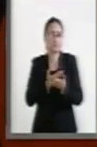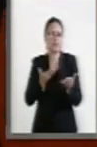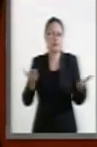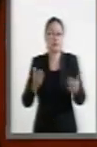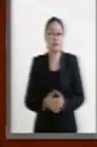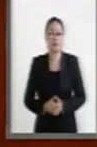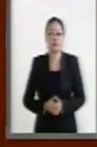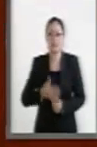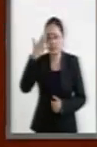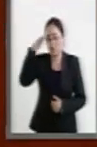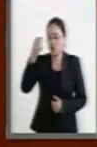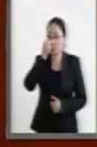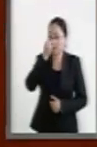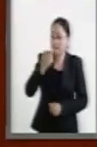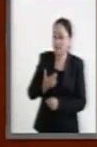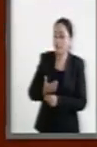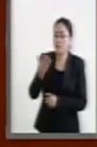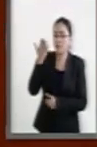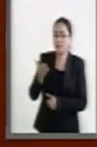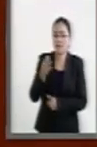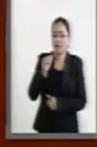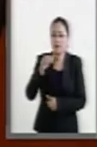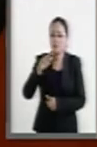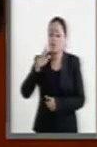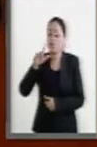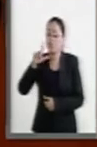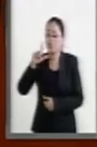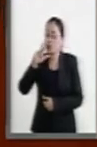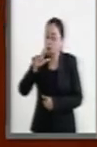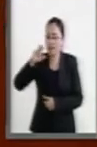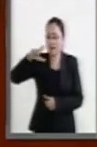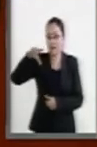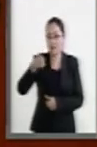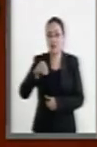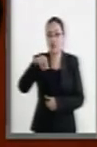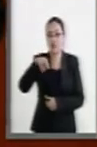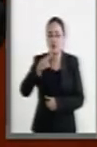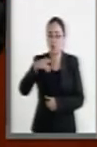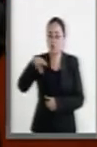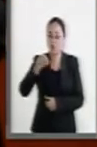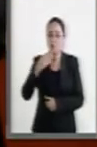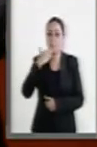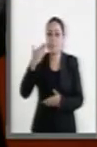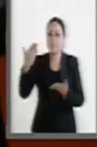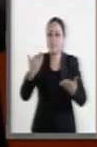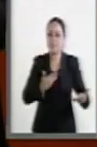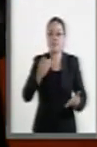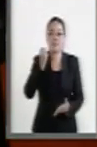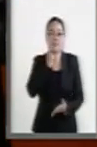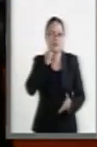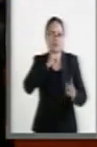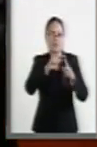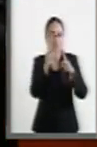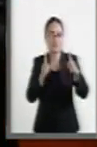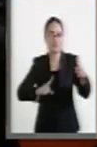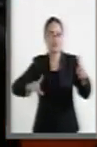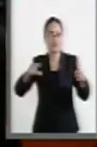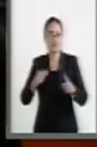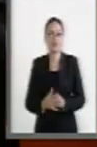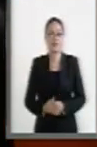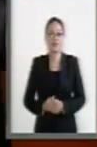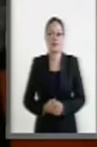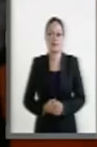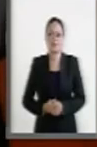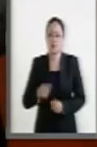Señor secretario, Aurelio Noño Mayer, sea bienvenido al Senado de la República. Acude